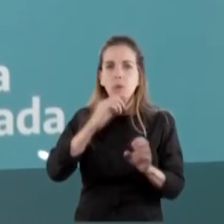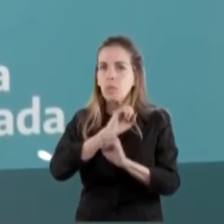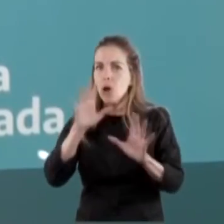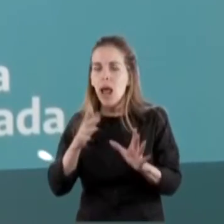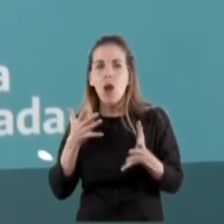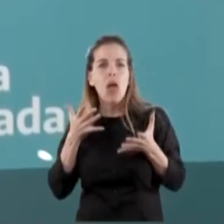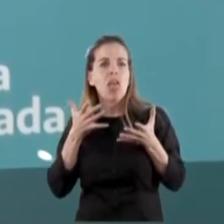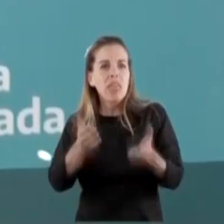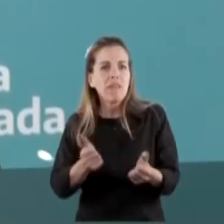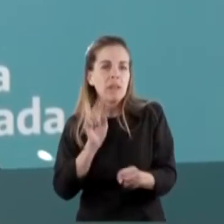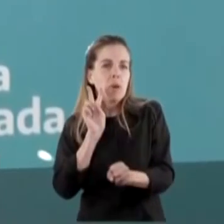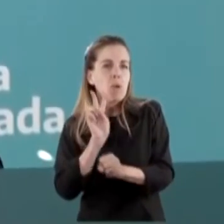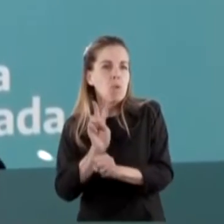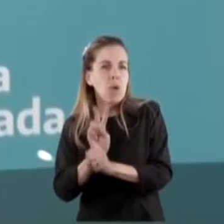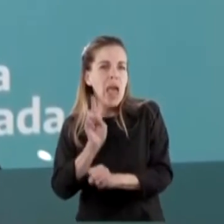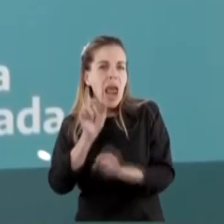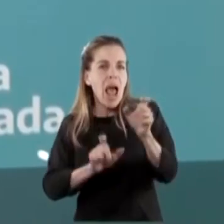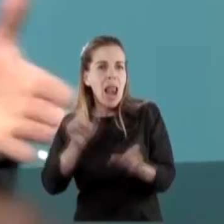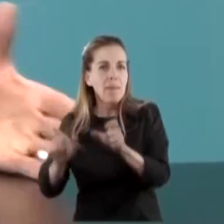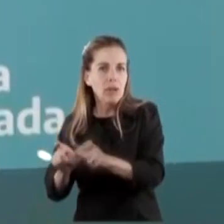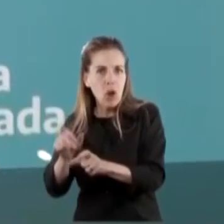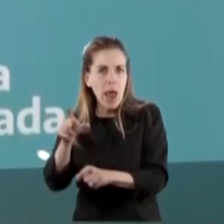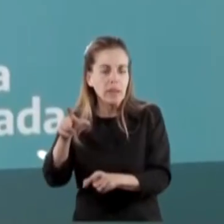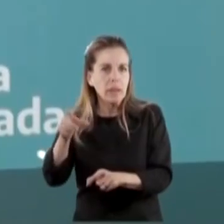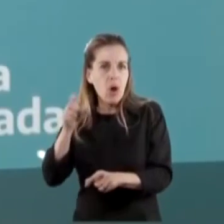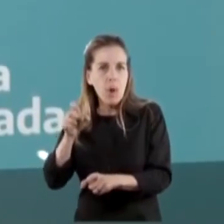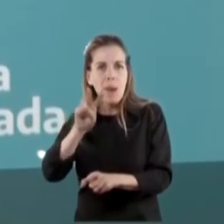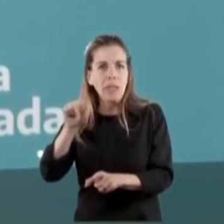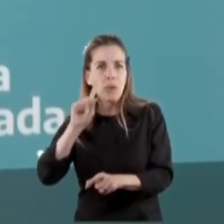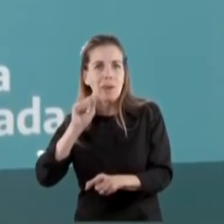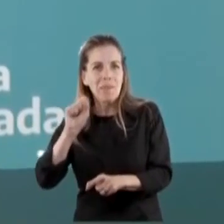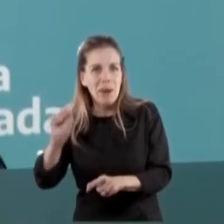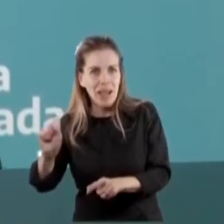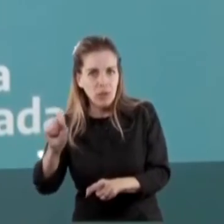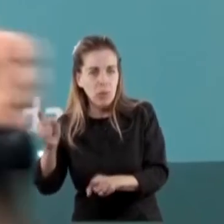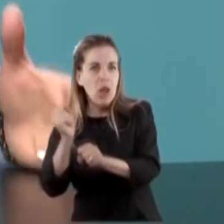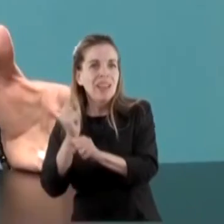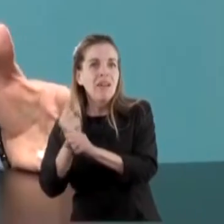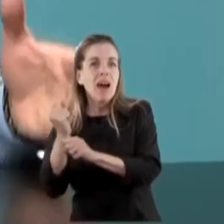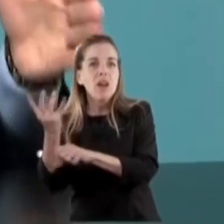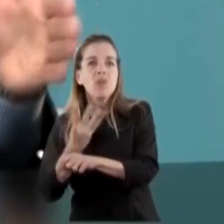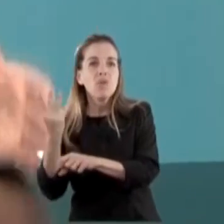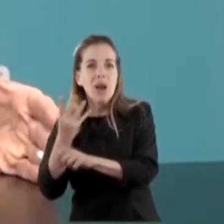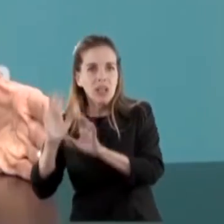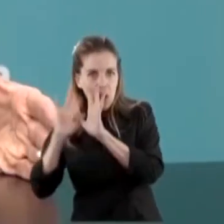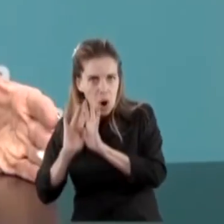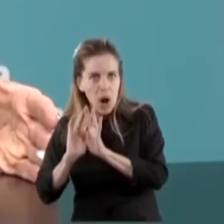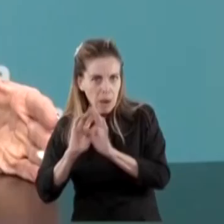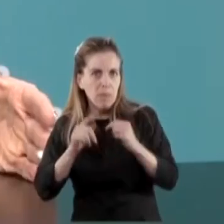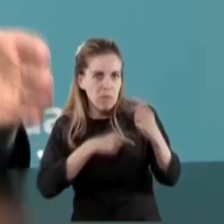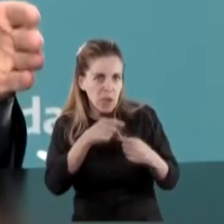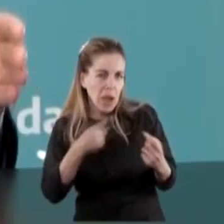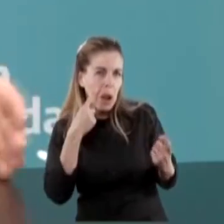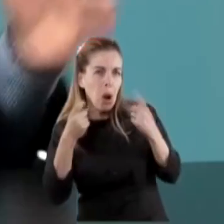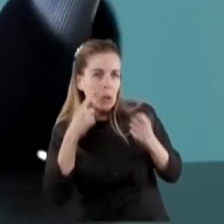defender y en cuidar a aquellos que perciben 21.000 pesos para trabajar 4 horas. Y también vamos a seguir auditando las unidades